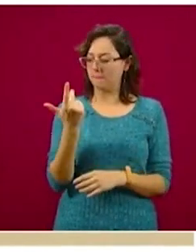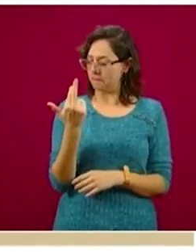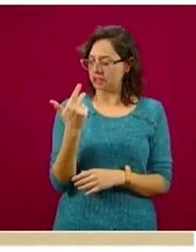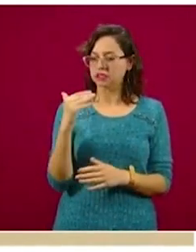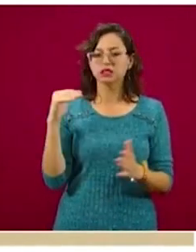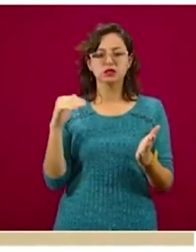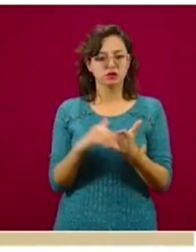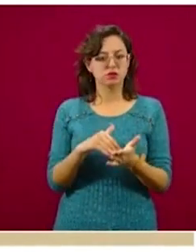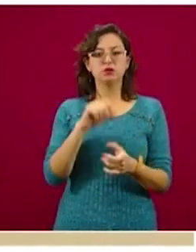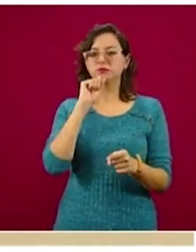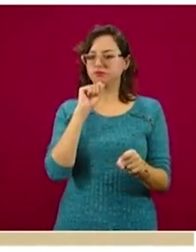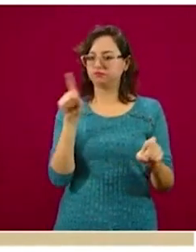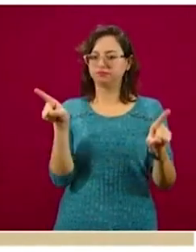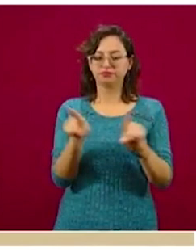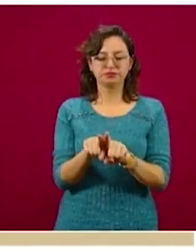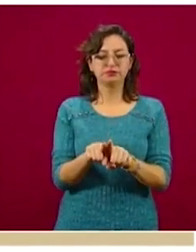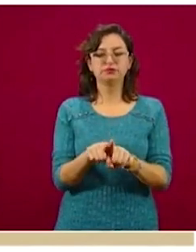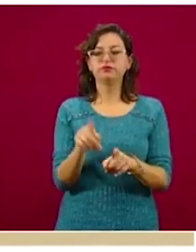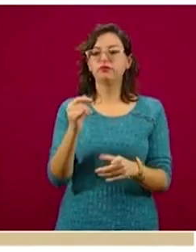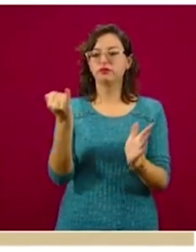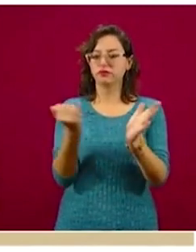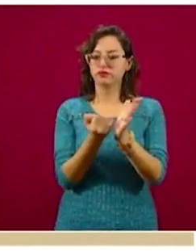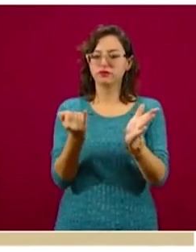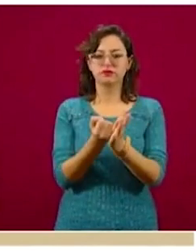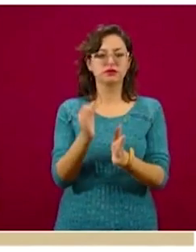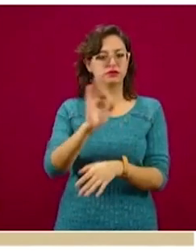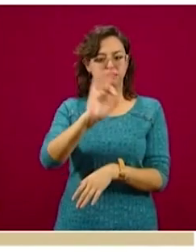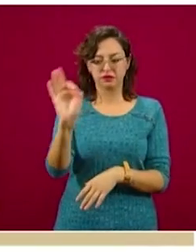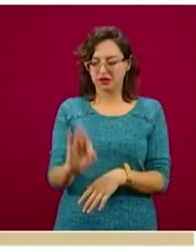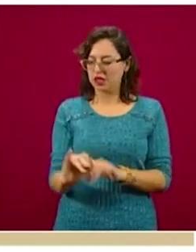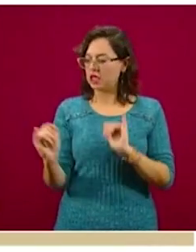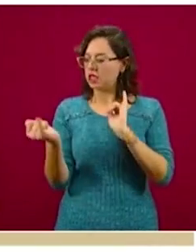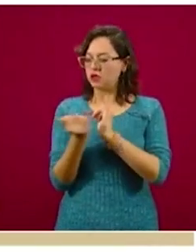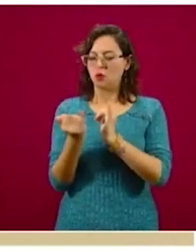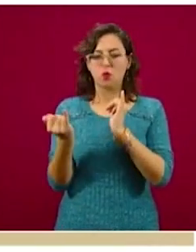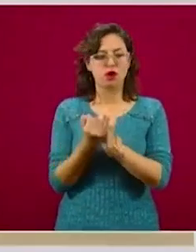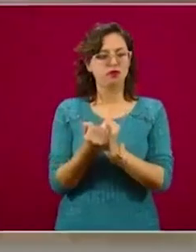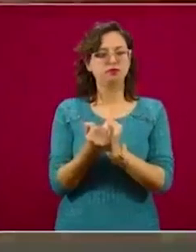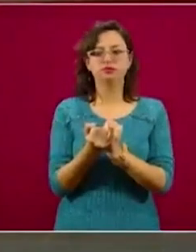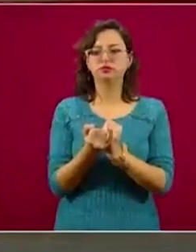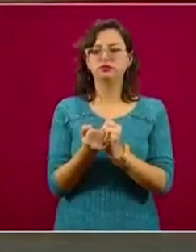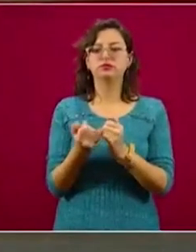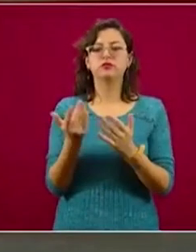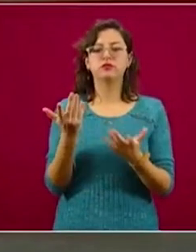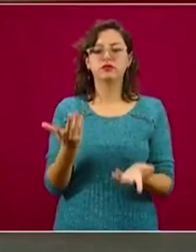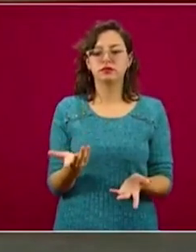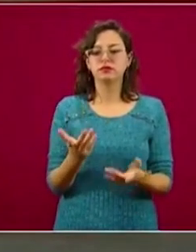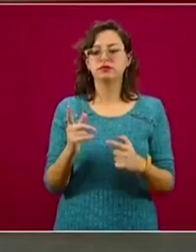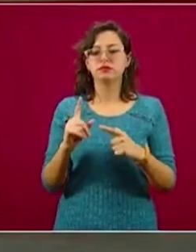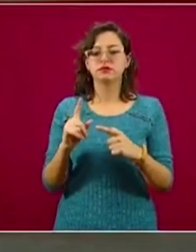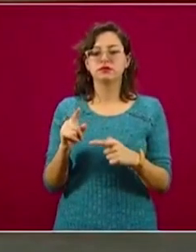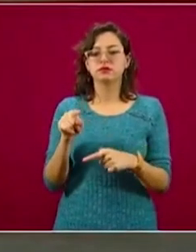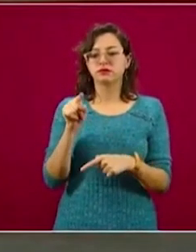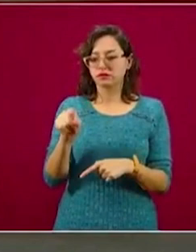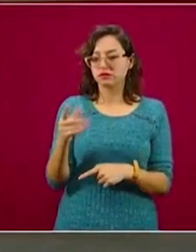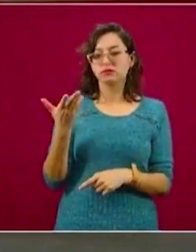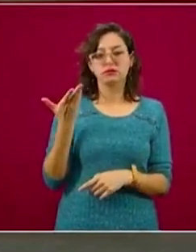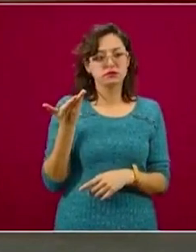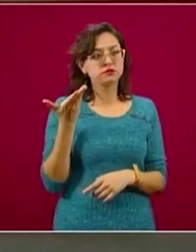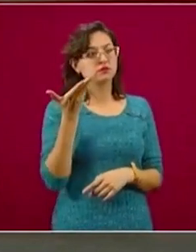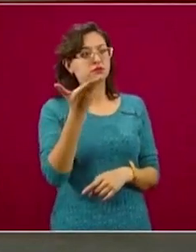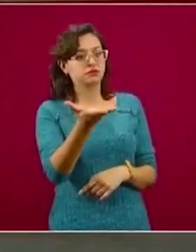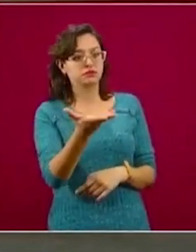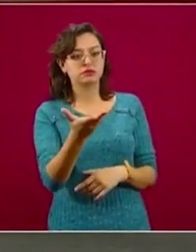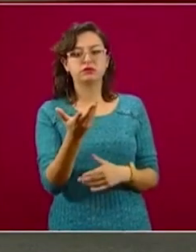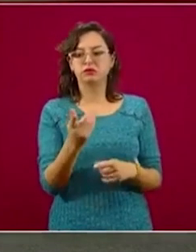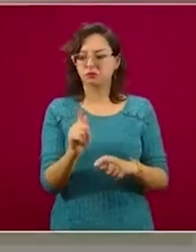mil pesos con las mismas tasas de interés, con los mismos criterios de que sea a partir de que lo soliciten y